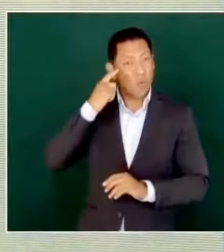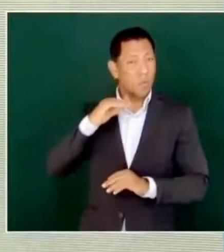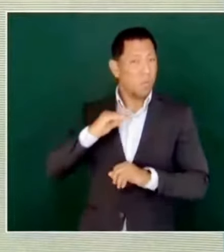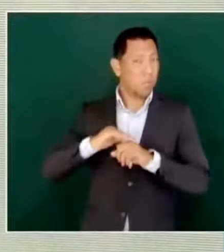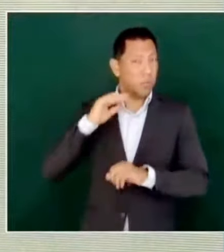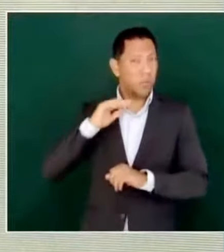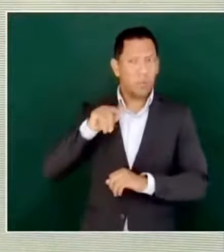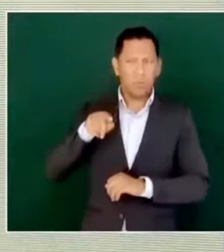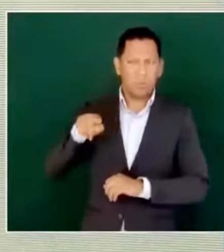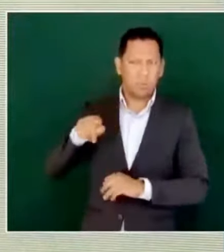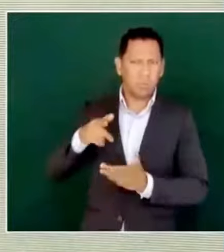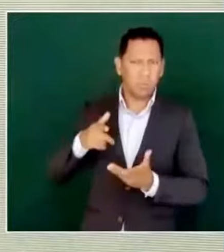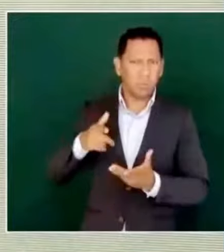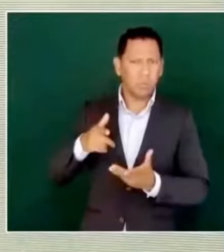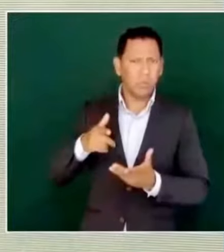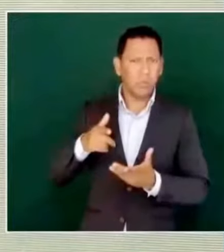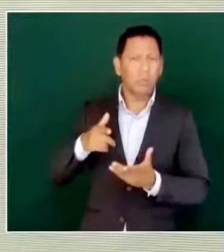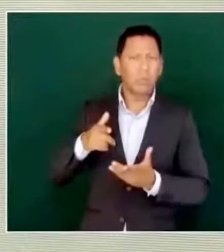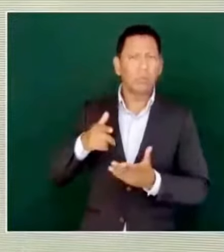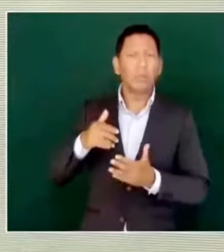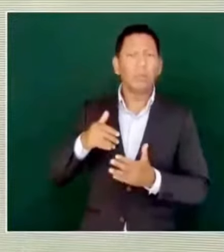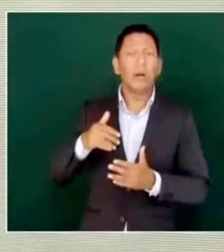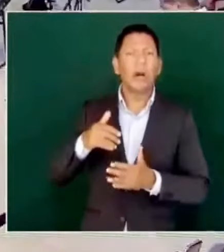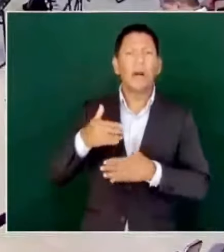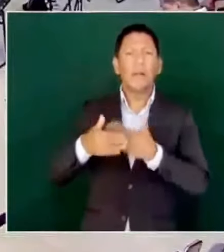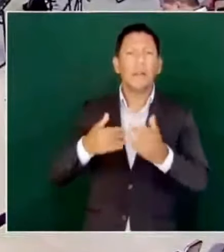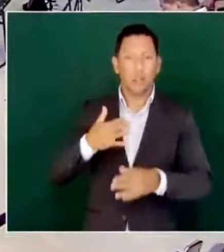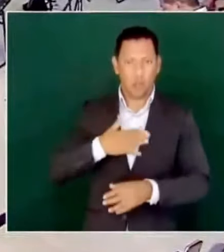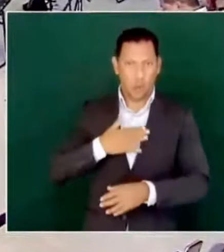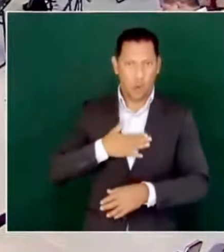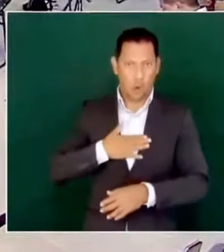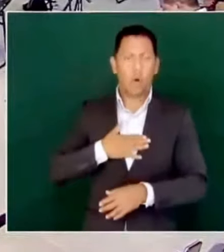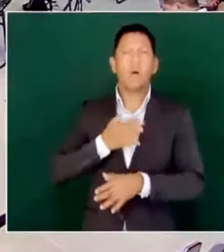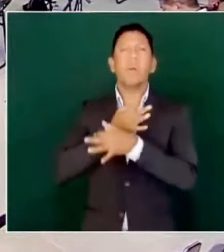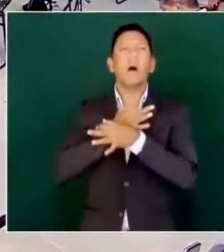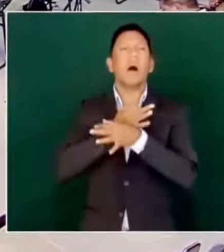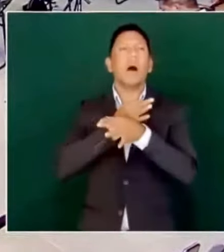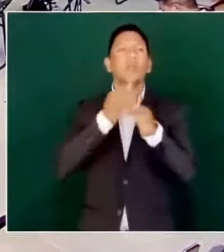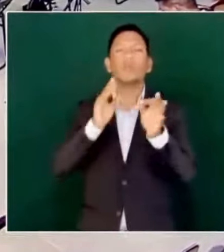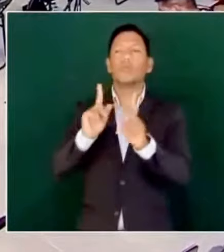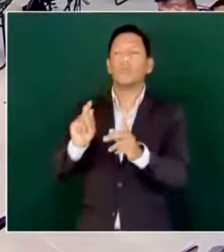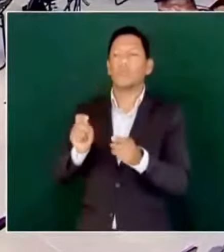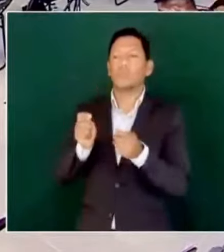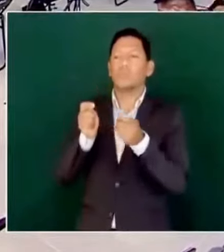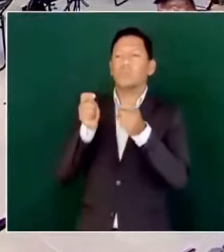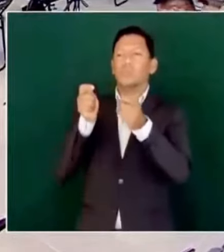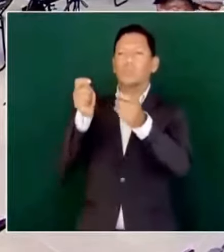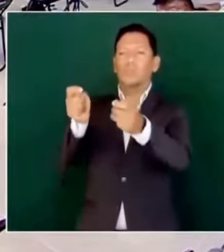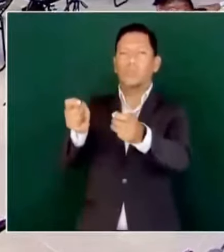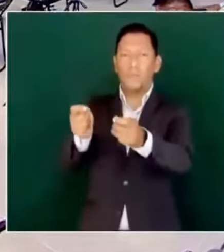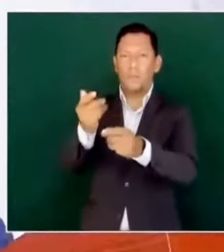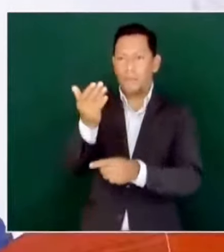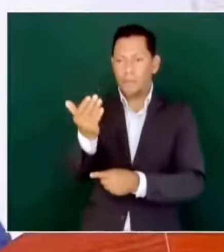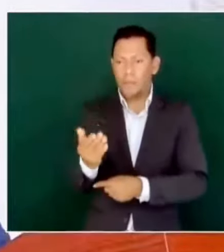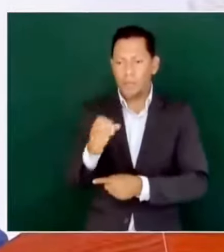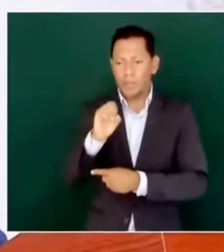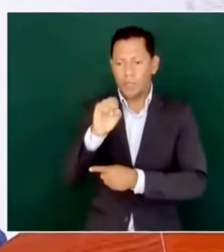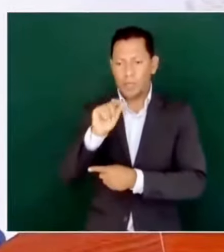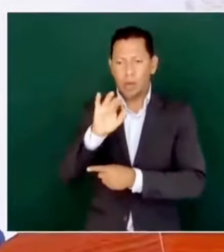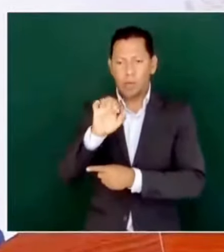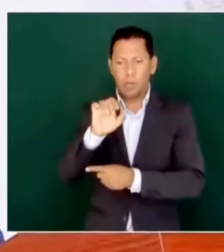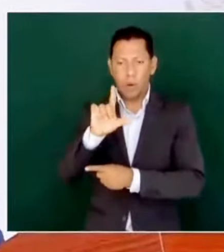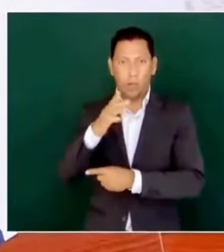Y a partir de que yo digo que va a quedar Samuel Cigano,